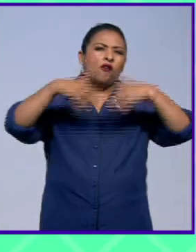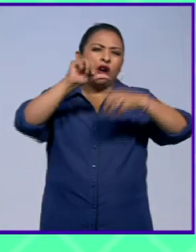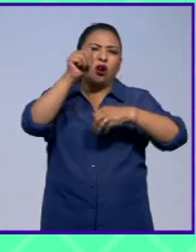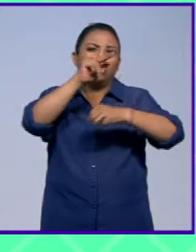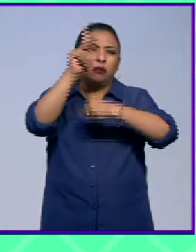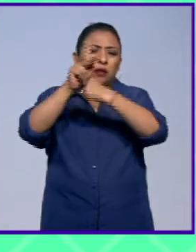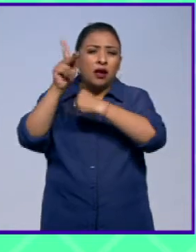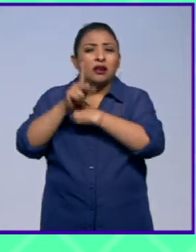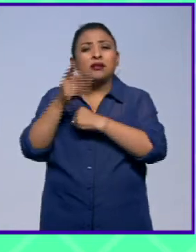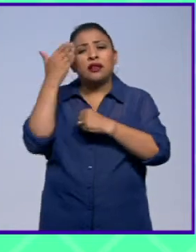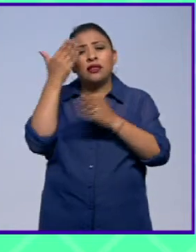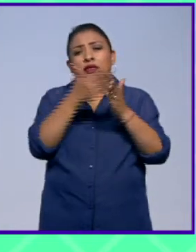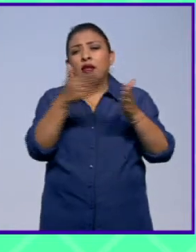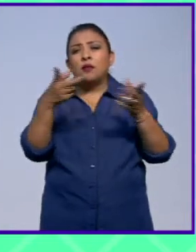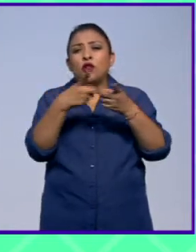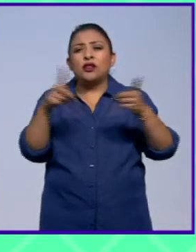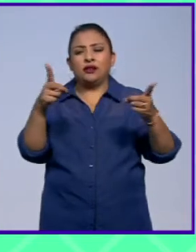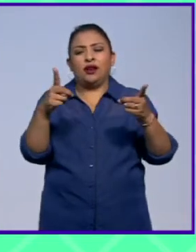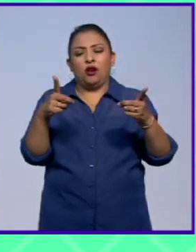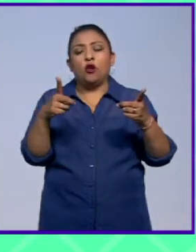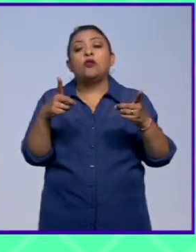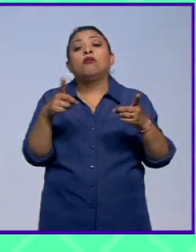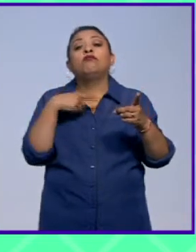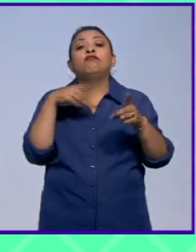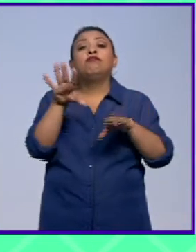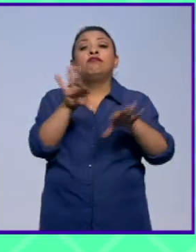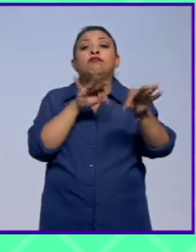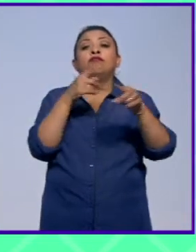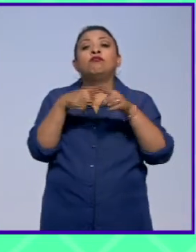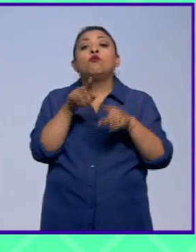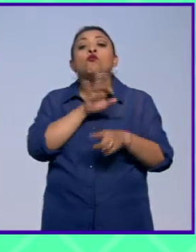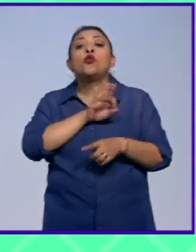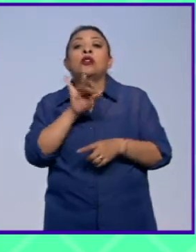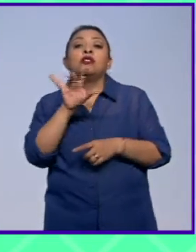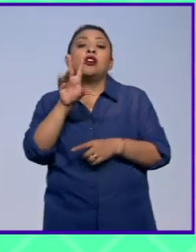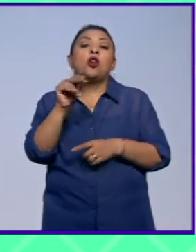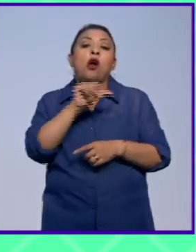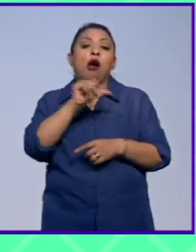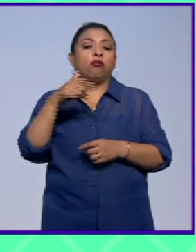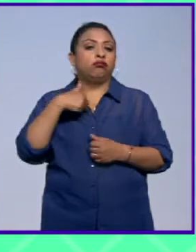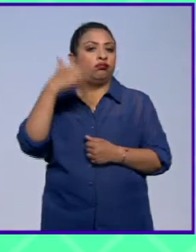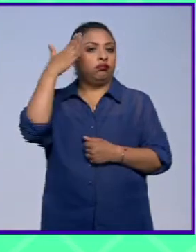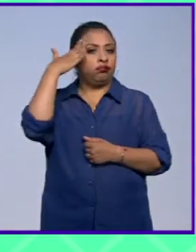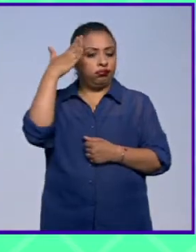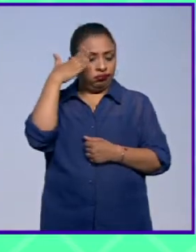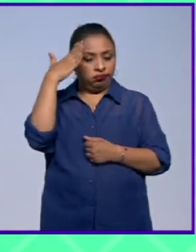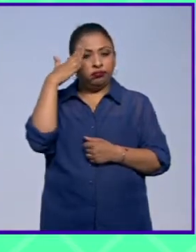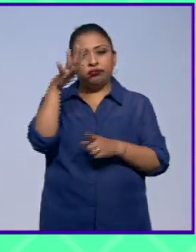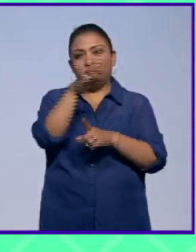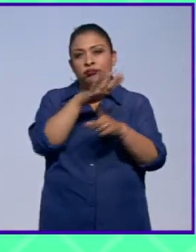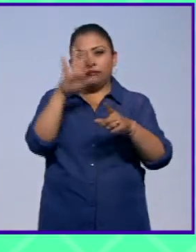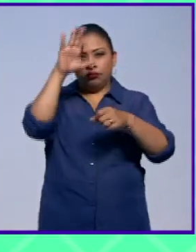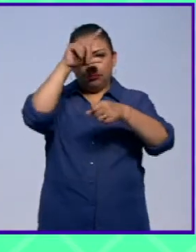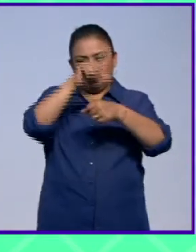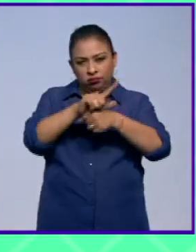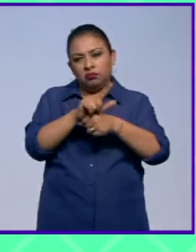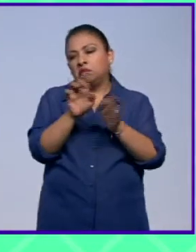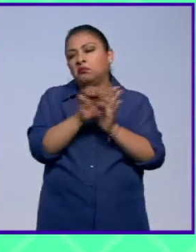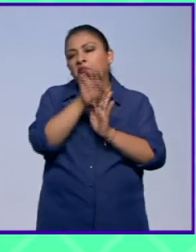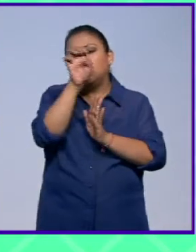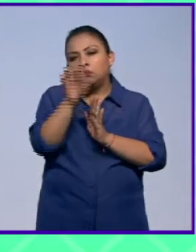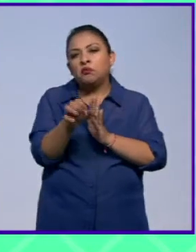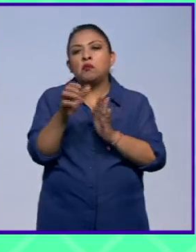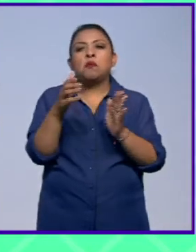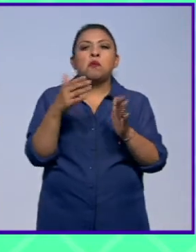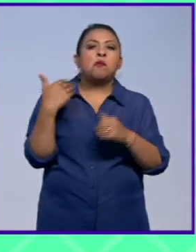en una etapa de desarrollo comercial seleccionadas por su capacidad para ser líderes en el ámbito cultural por ejemplo